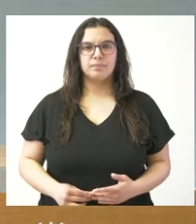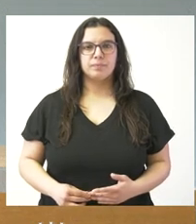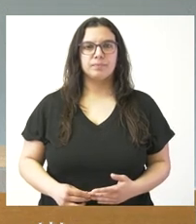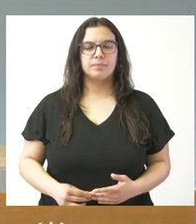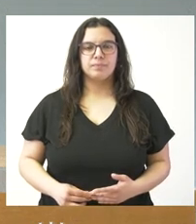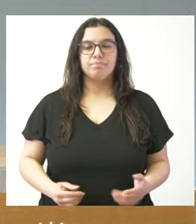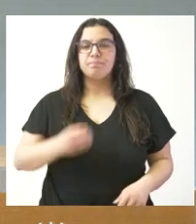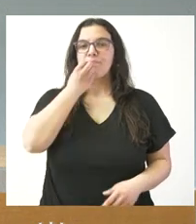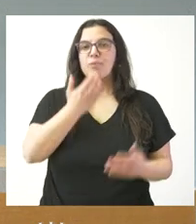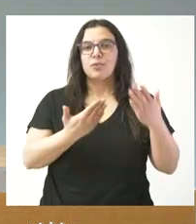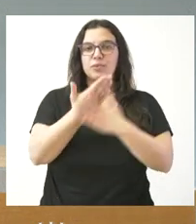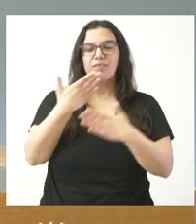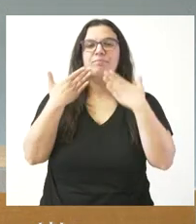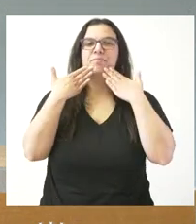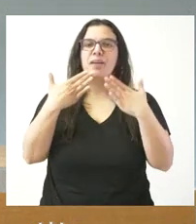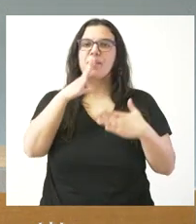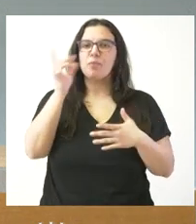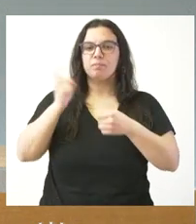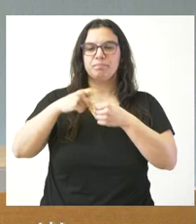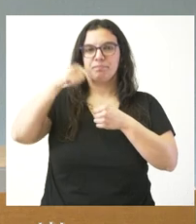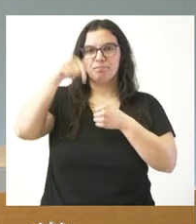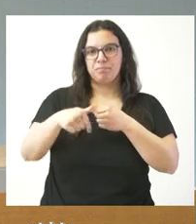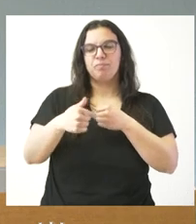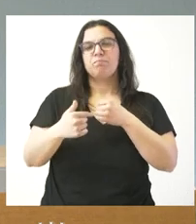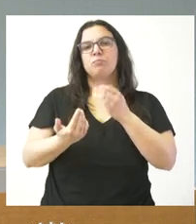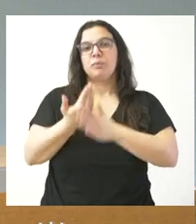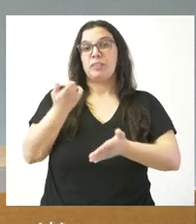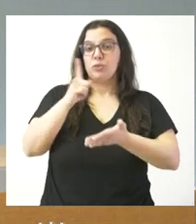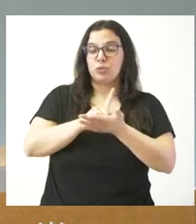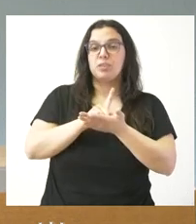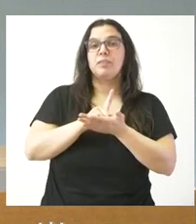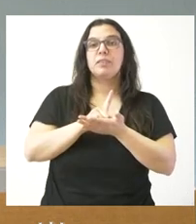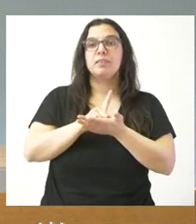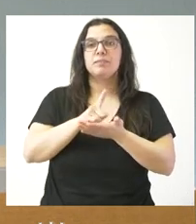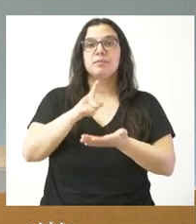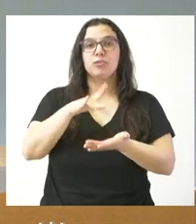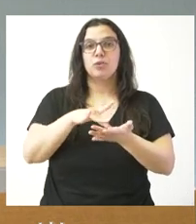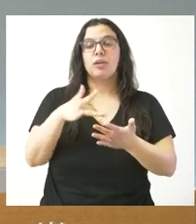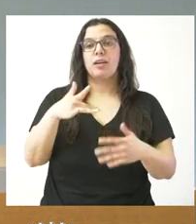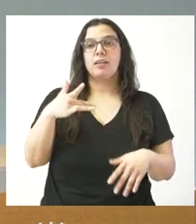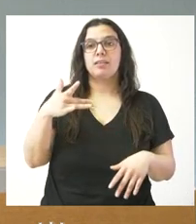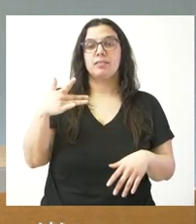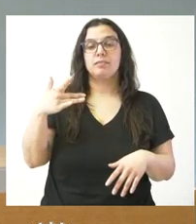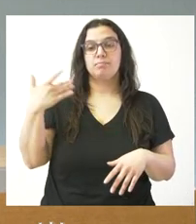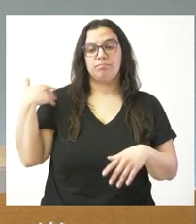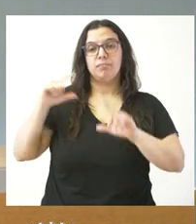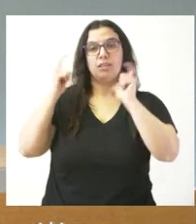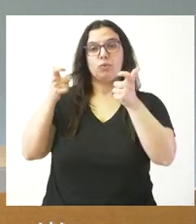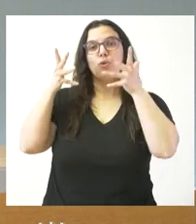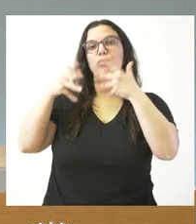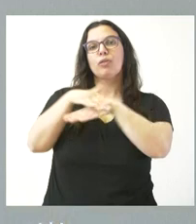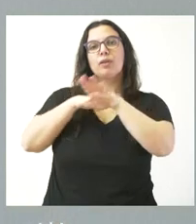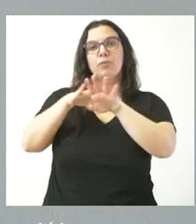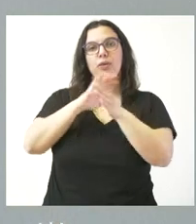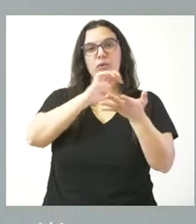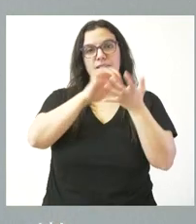Muy buenos días y muchas gracias por su presencia hoy aquí esta mañana nuevamente en el que hemos reunido, se ha celebrado la reunión del Consejo de Gobierno